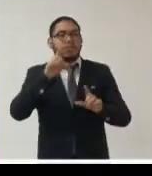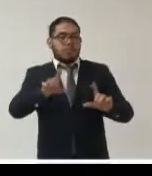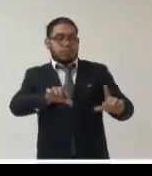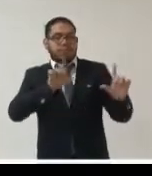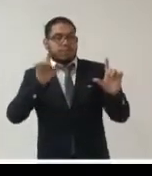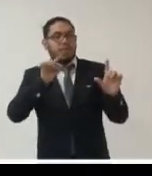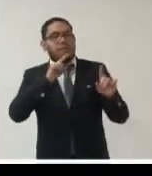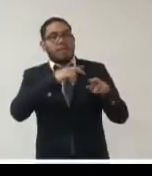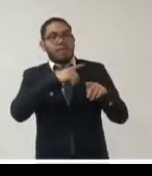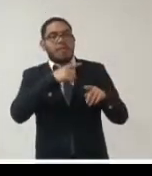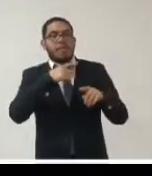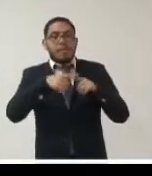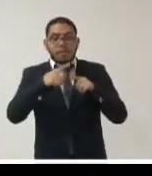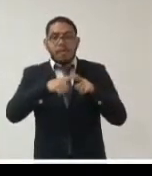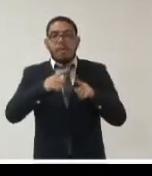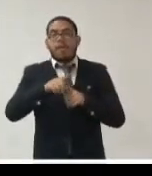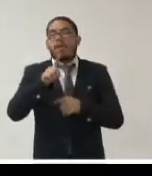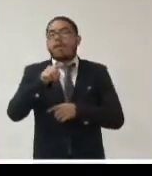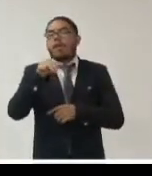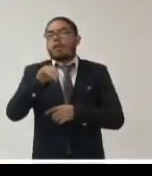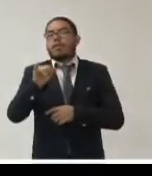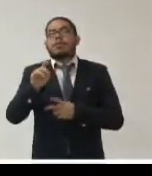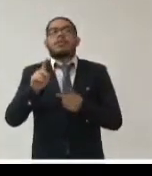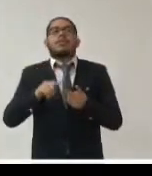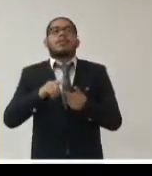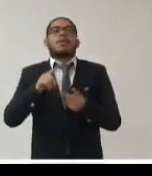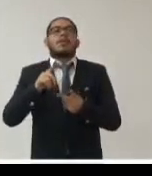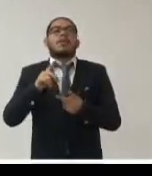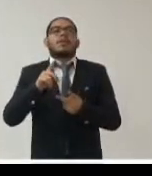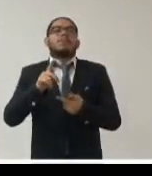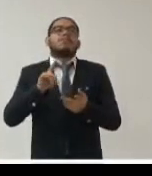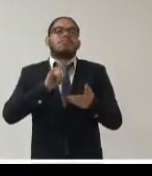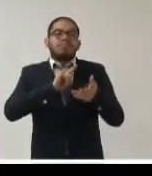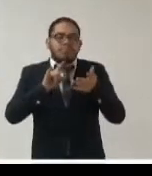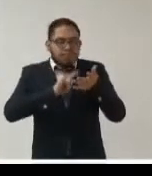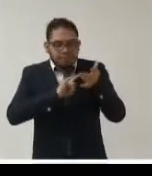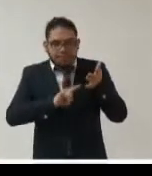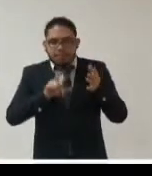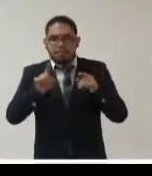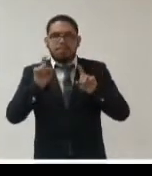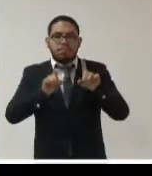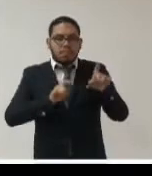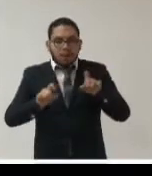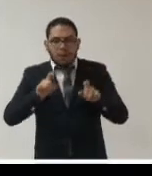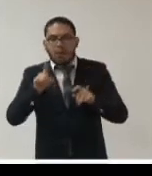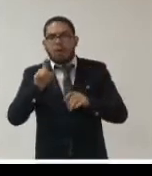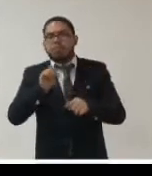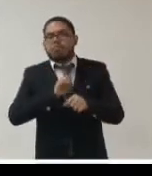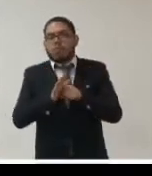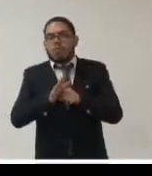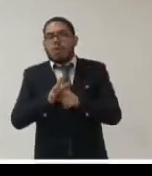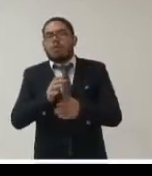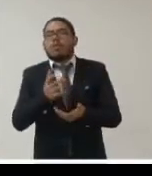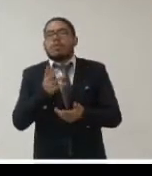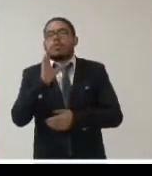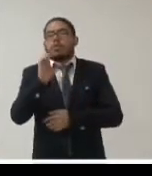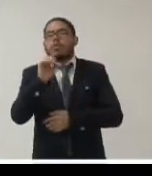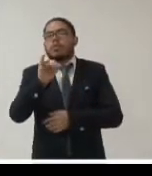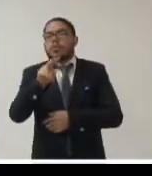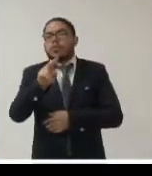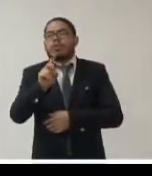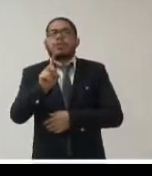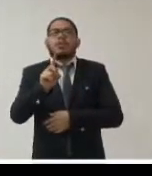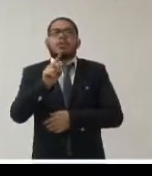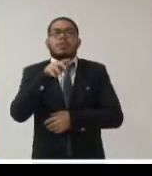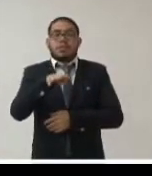Ministerio de Economía y Finanzas con su tablero de control y seguimiento del presupuesto del COVID-19 donde se permite ver por